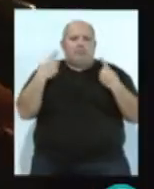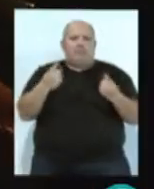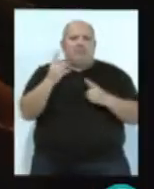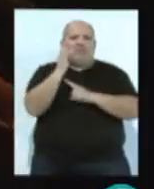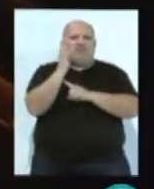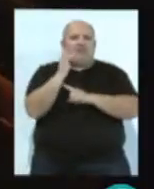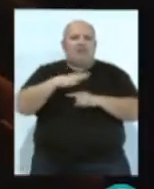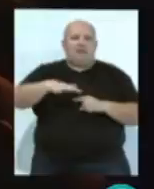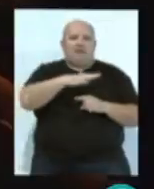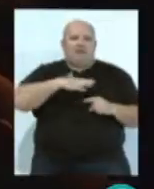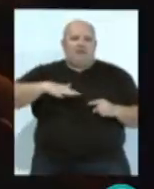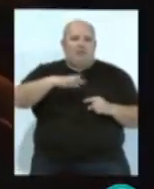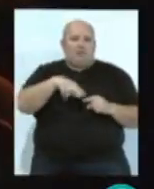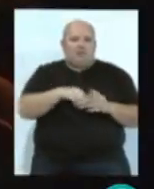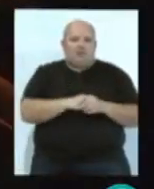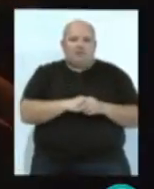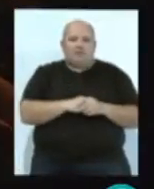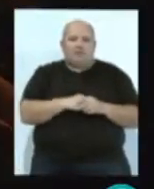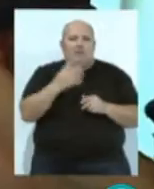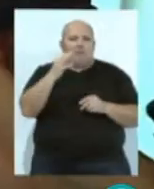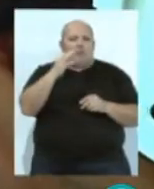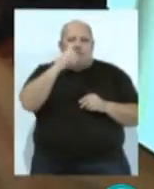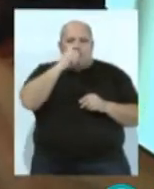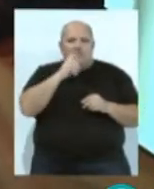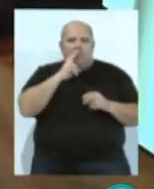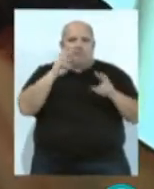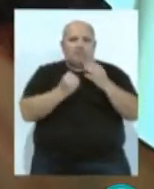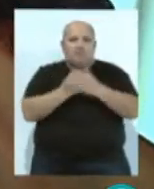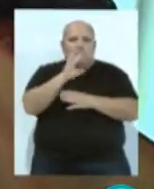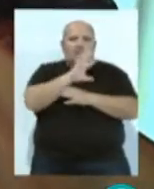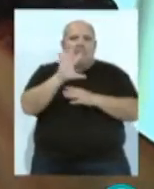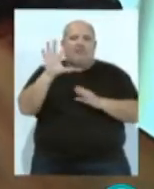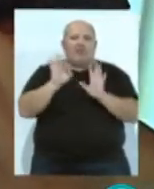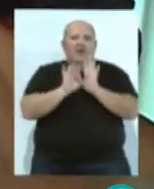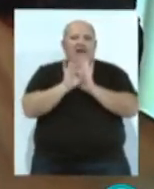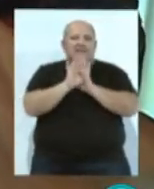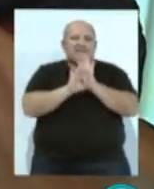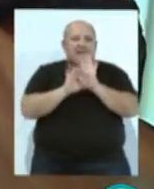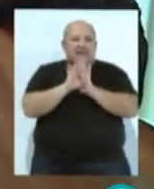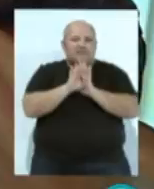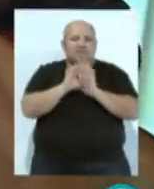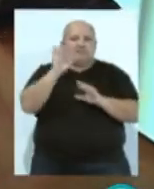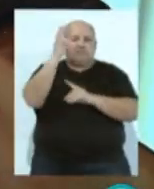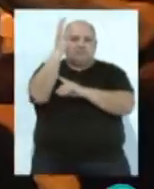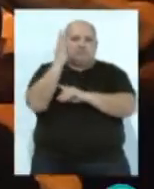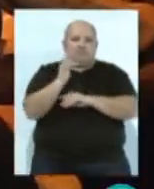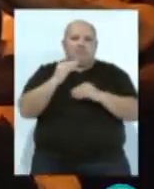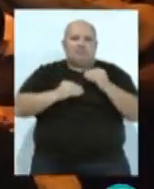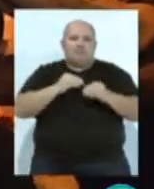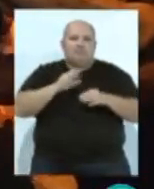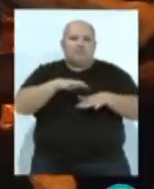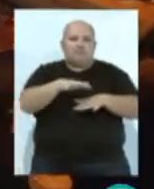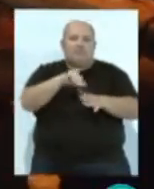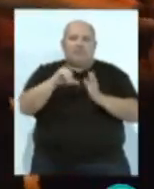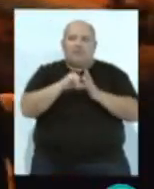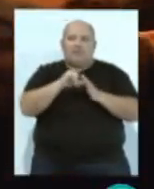Viacrucis por las calles de la feligresía. 40 años desde que la imagen del Cristo de las Cinco Llagas bajase del altar mayor para estar